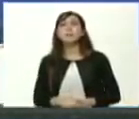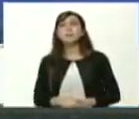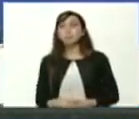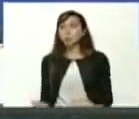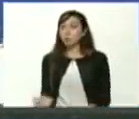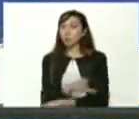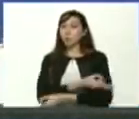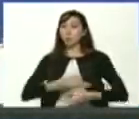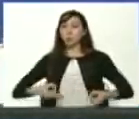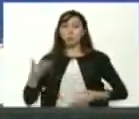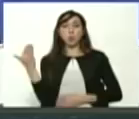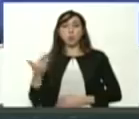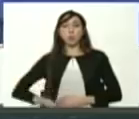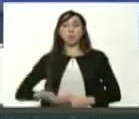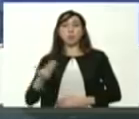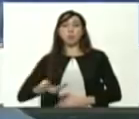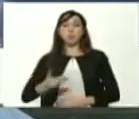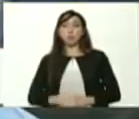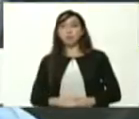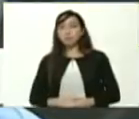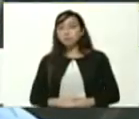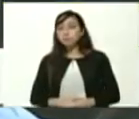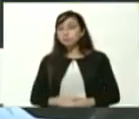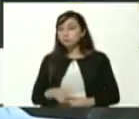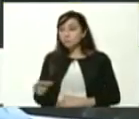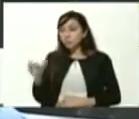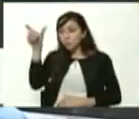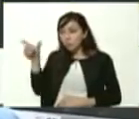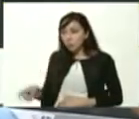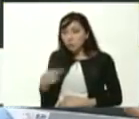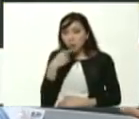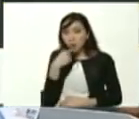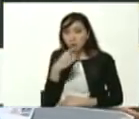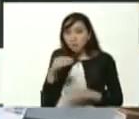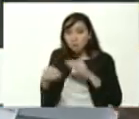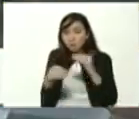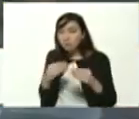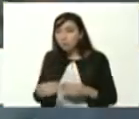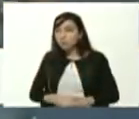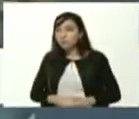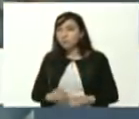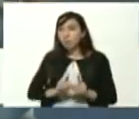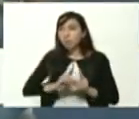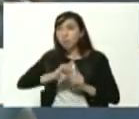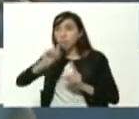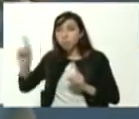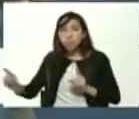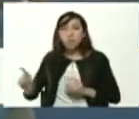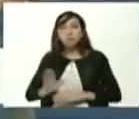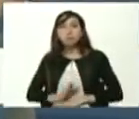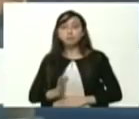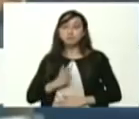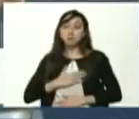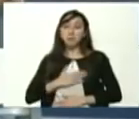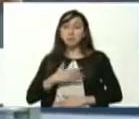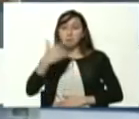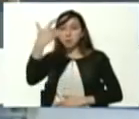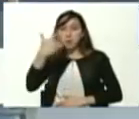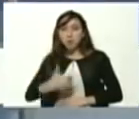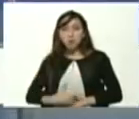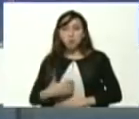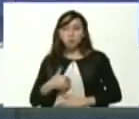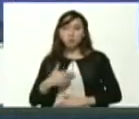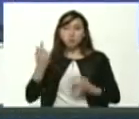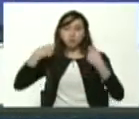importante mientras Trumpy habla como está a dos metros de mí me